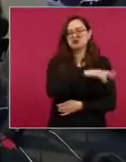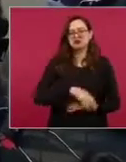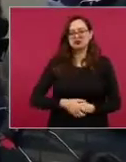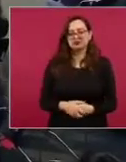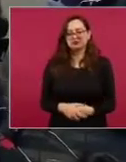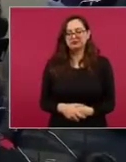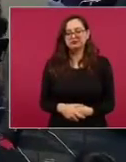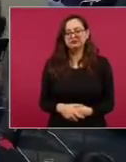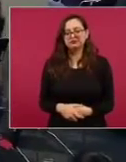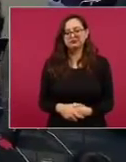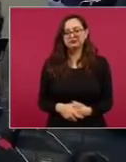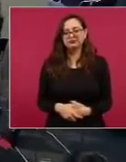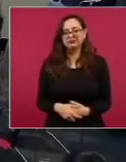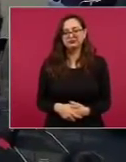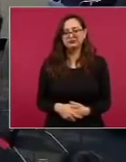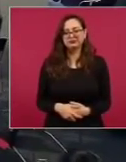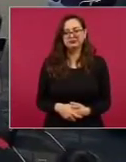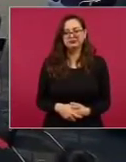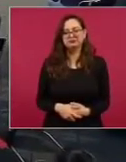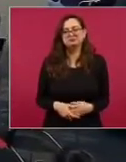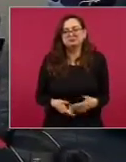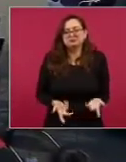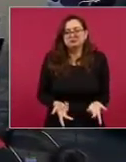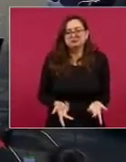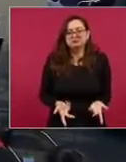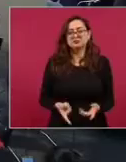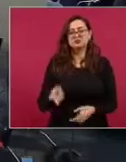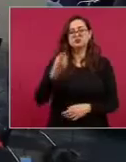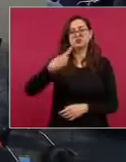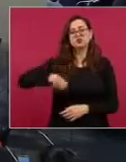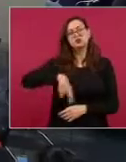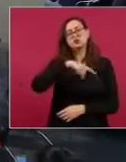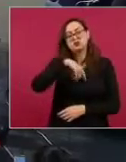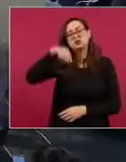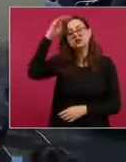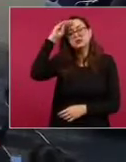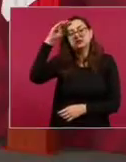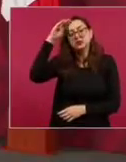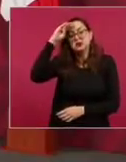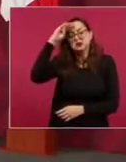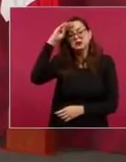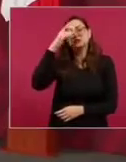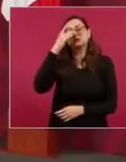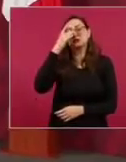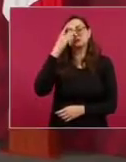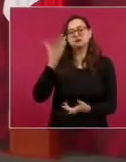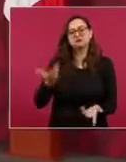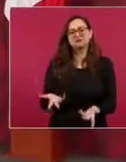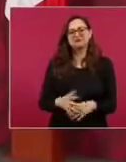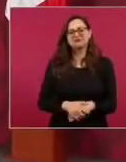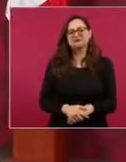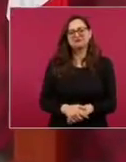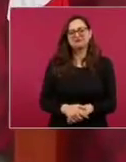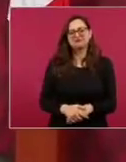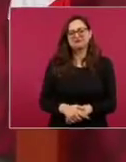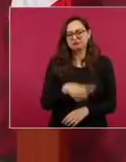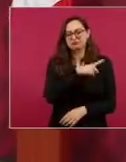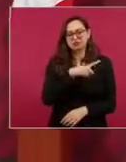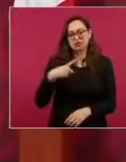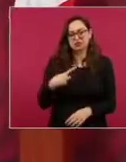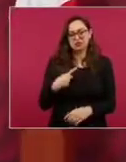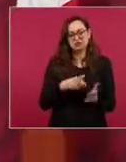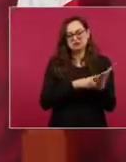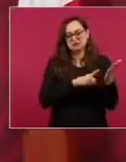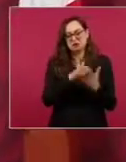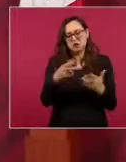Entonces, nosotros pedimos que se le respeten sus derechos